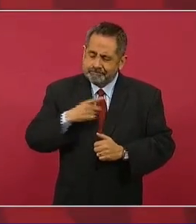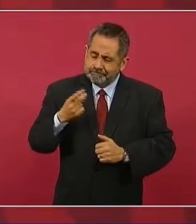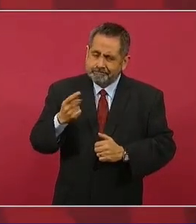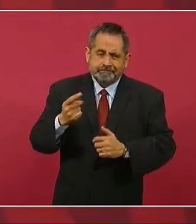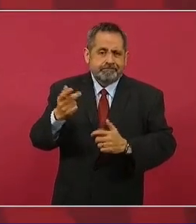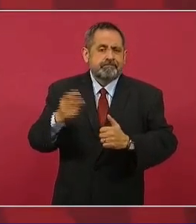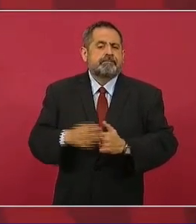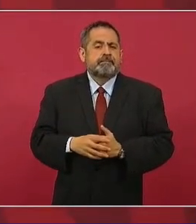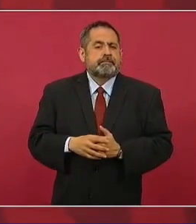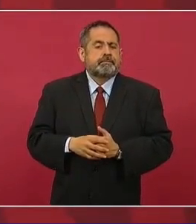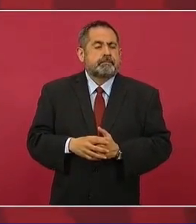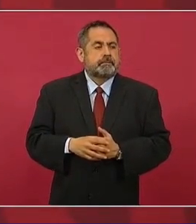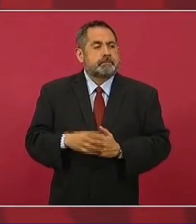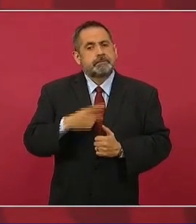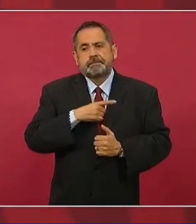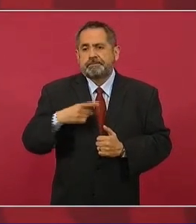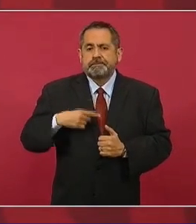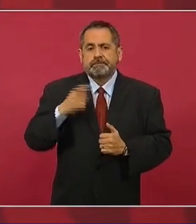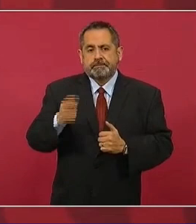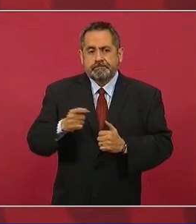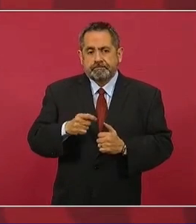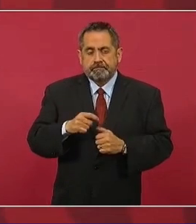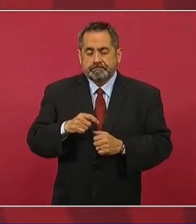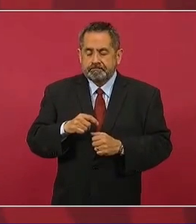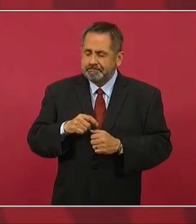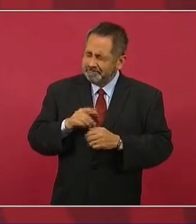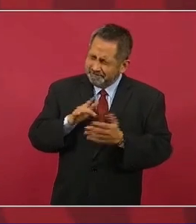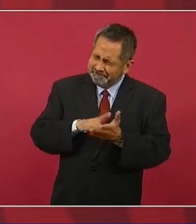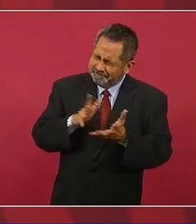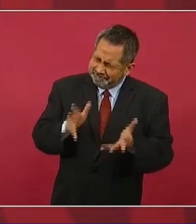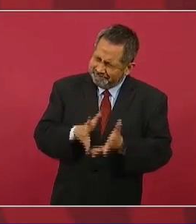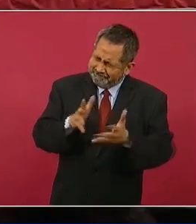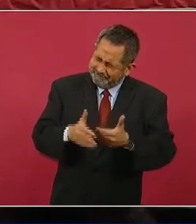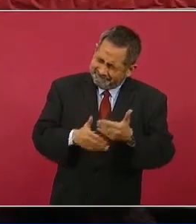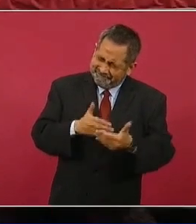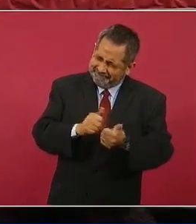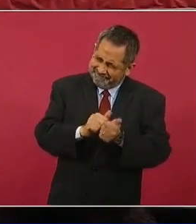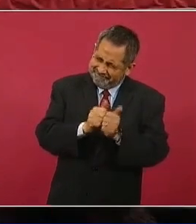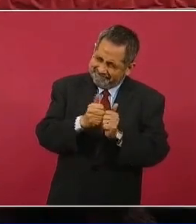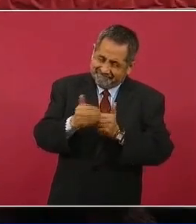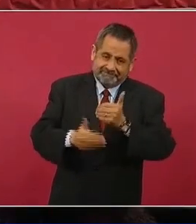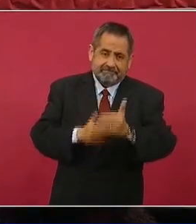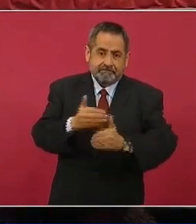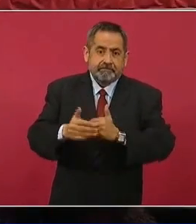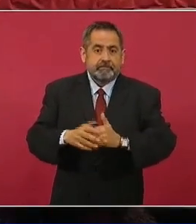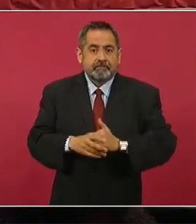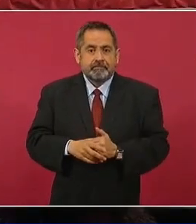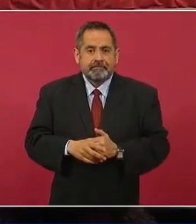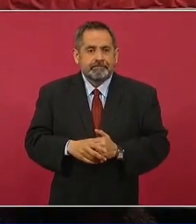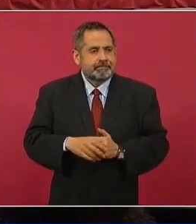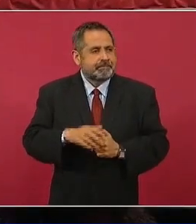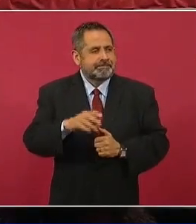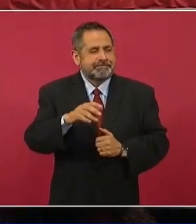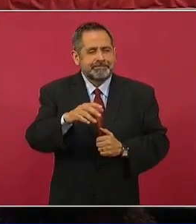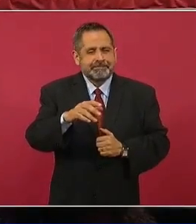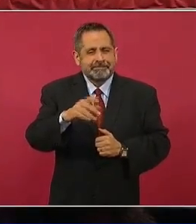Hay que empujar al elefante, anduvo por aquí el elefante